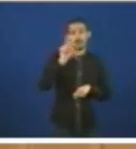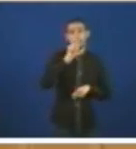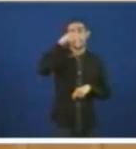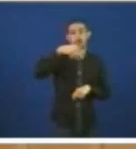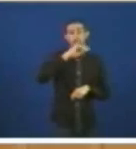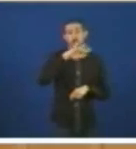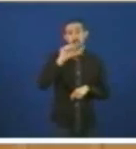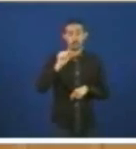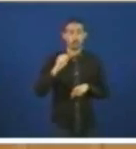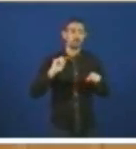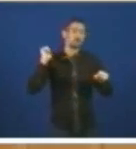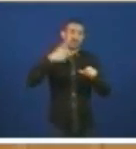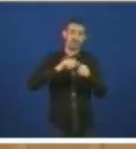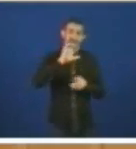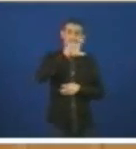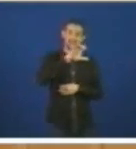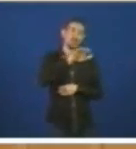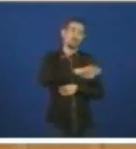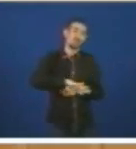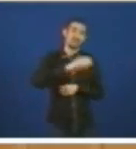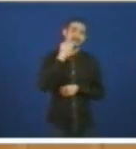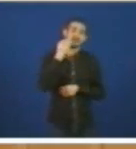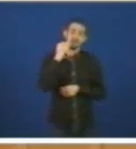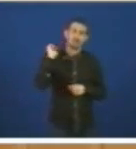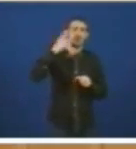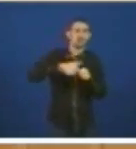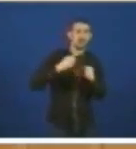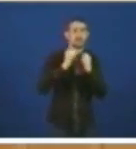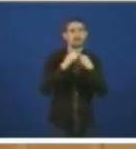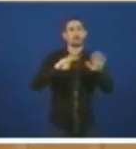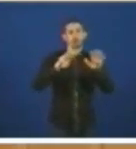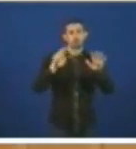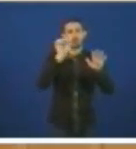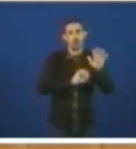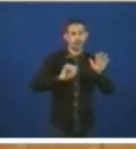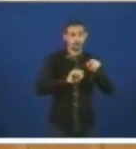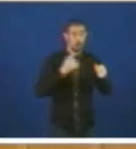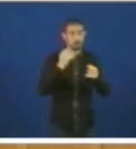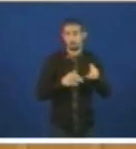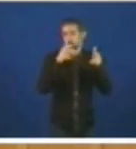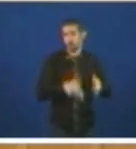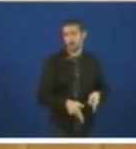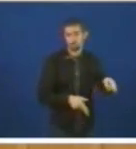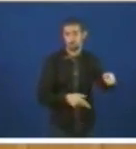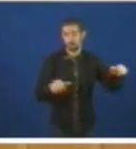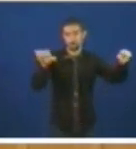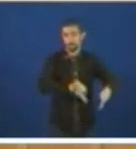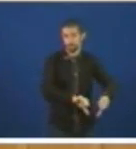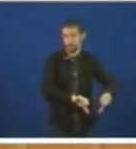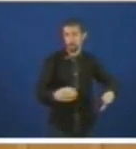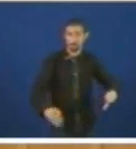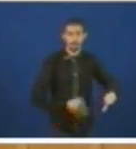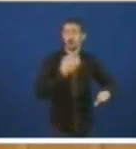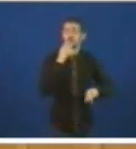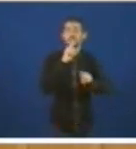que leva penalizada por decisións políticas 28 anos vai morrer de morte natural. E son decisións políticas porque